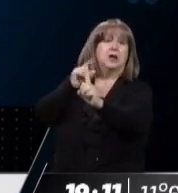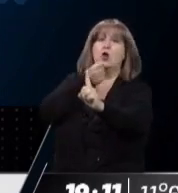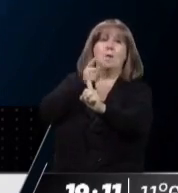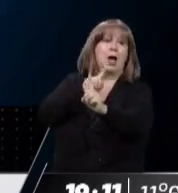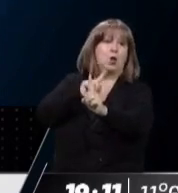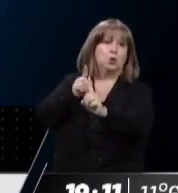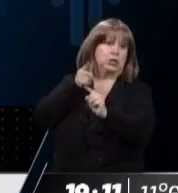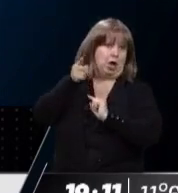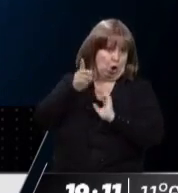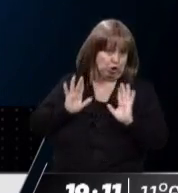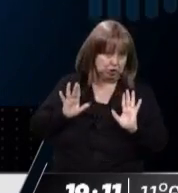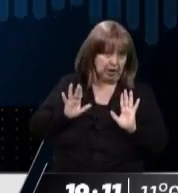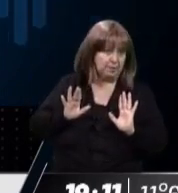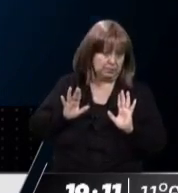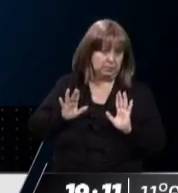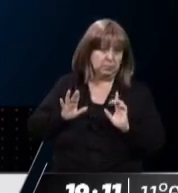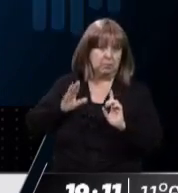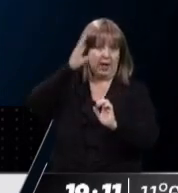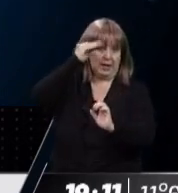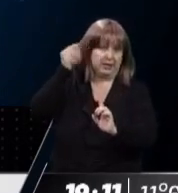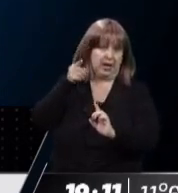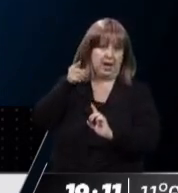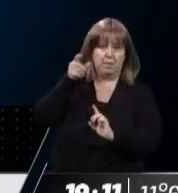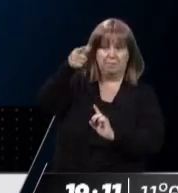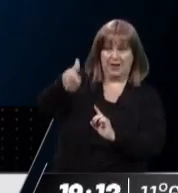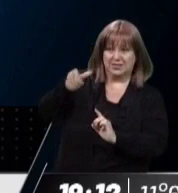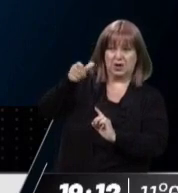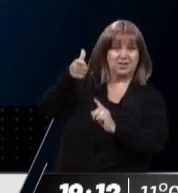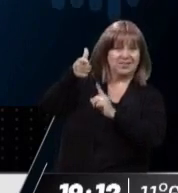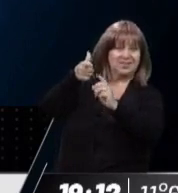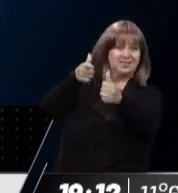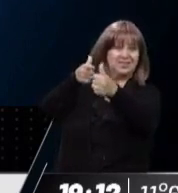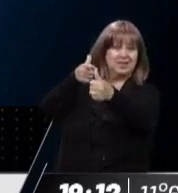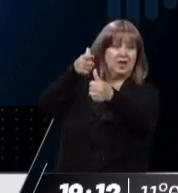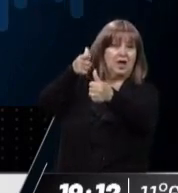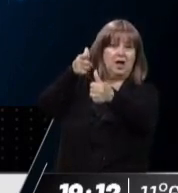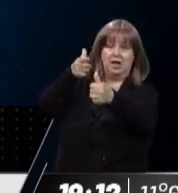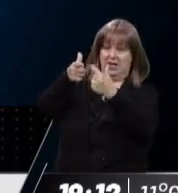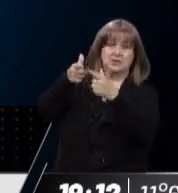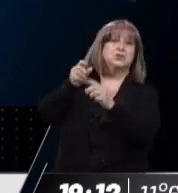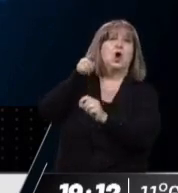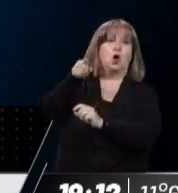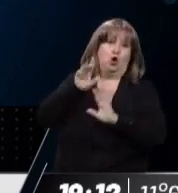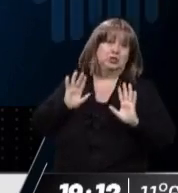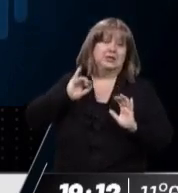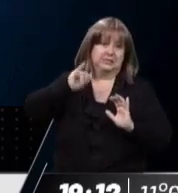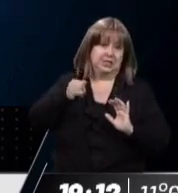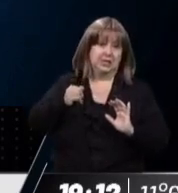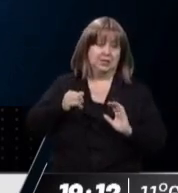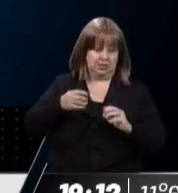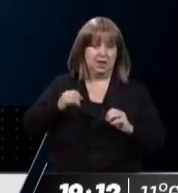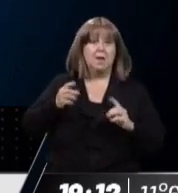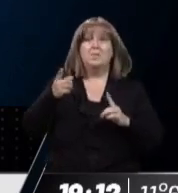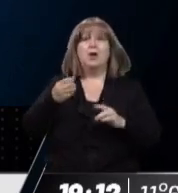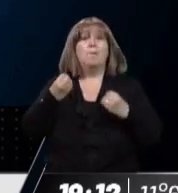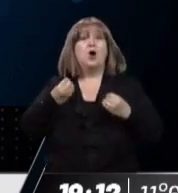discusión, que para manifestarse políticamente no se podía parar un país con todas las implicancias que tiene